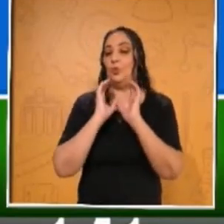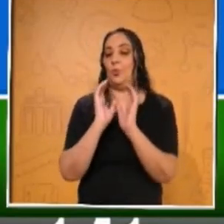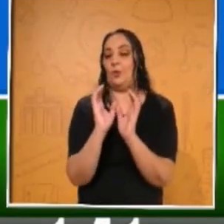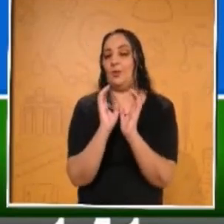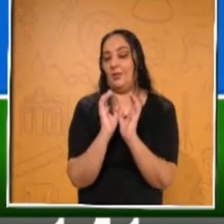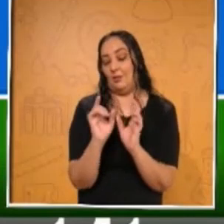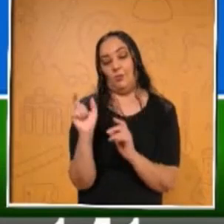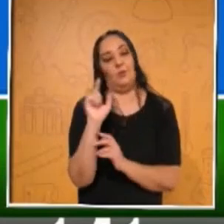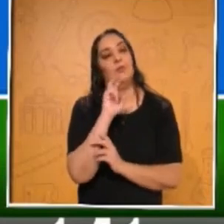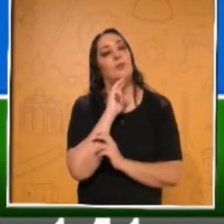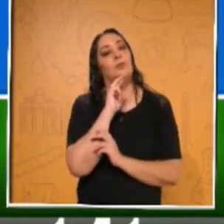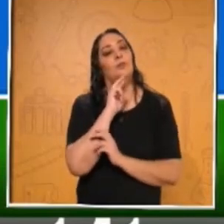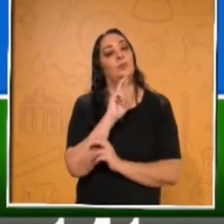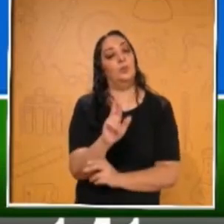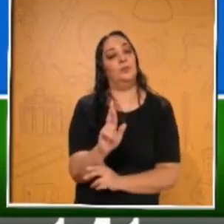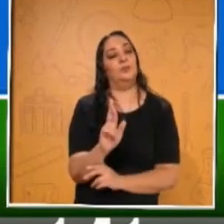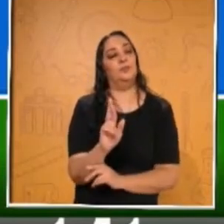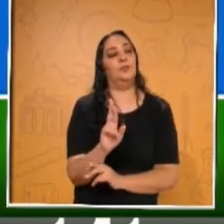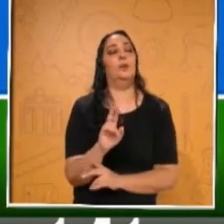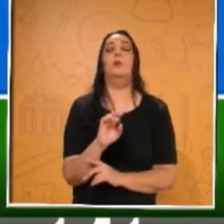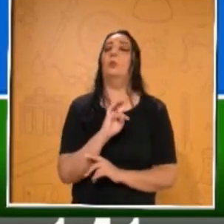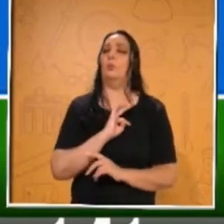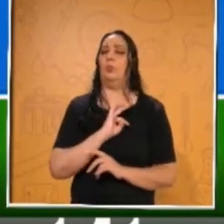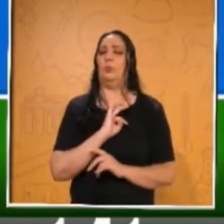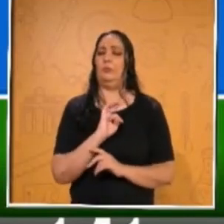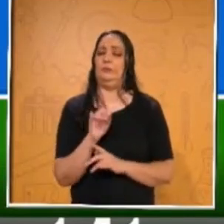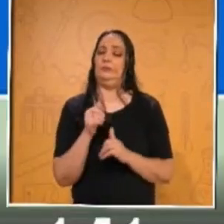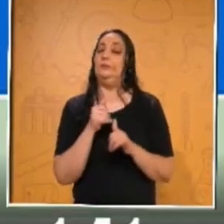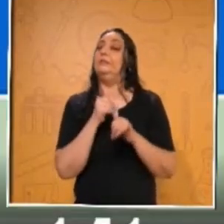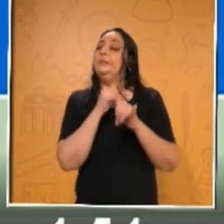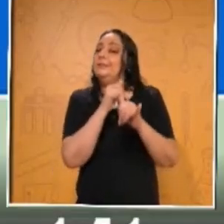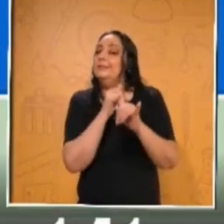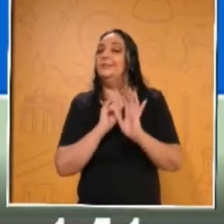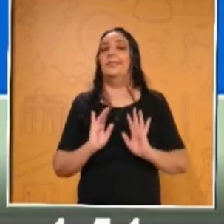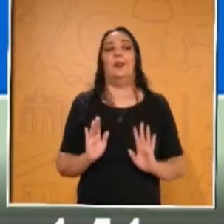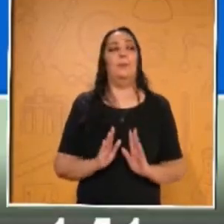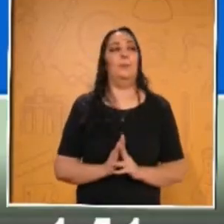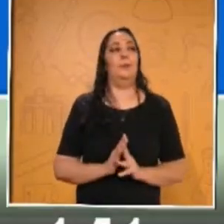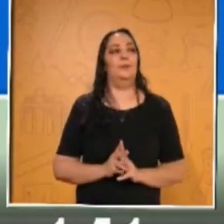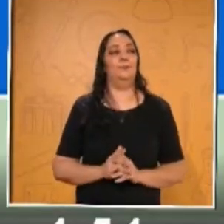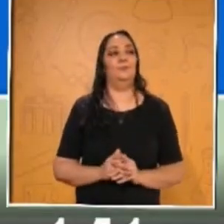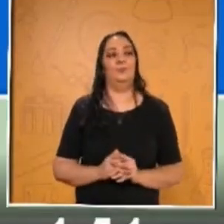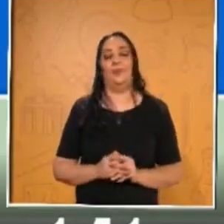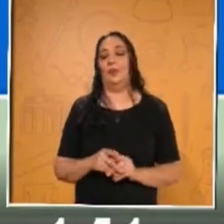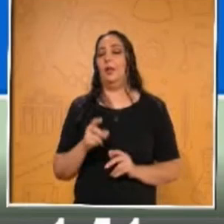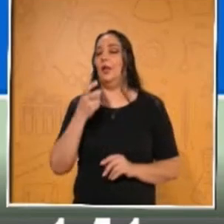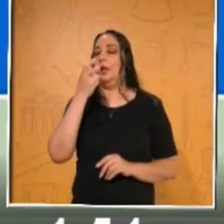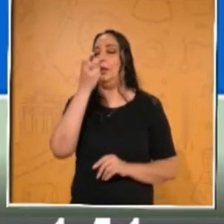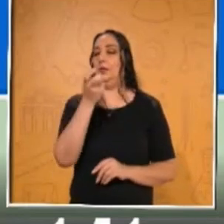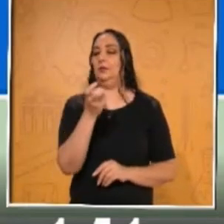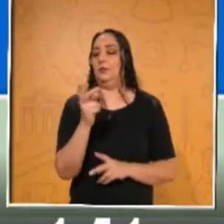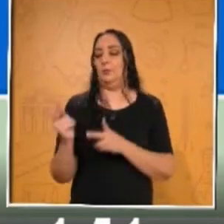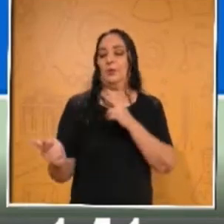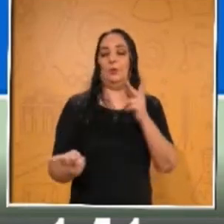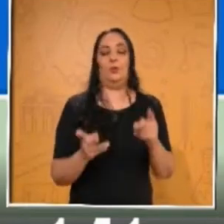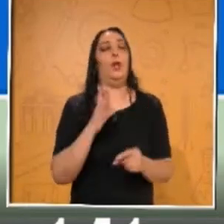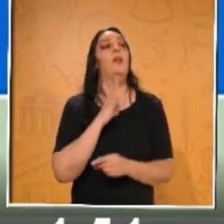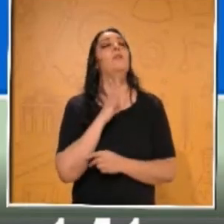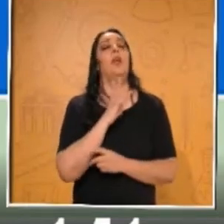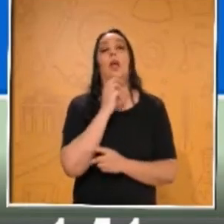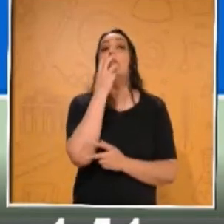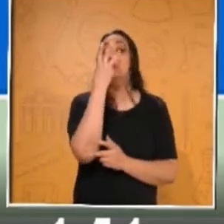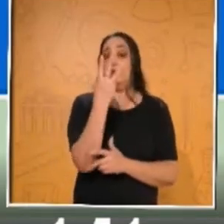contesten, porque igual lo haga ahí con un pequeño truquito. Vamos a ver. En esa pregunta había tres